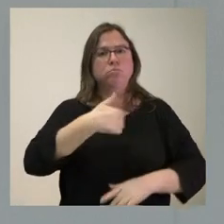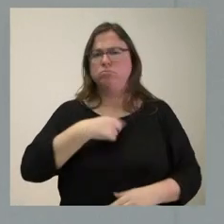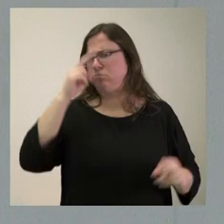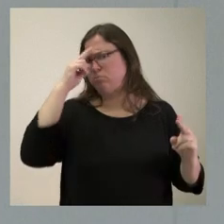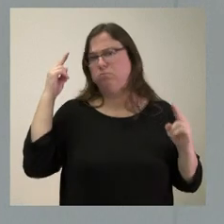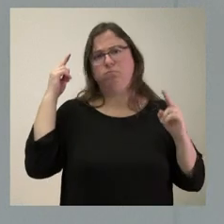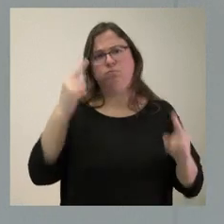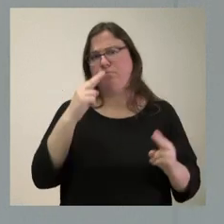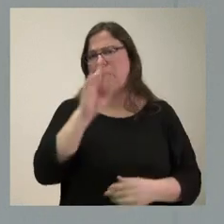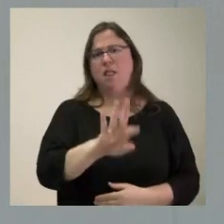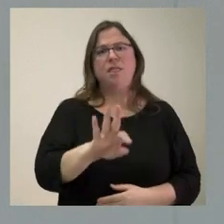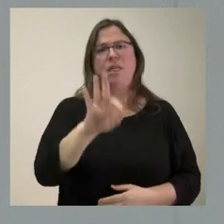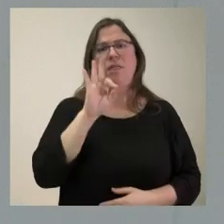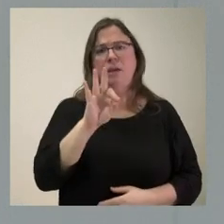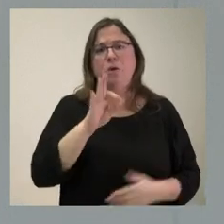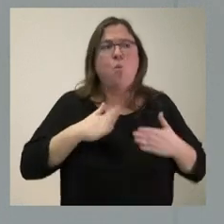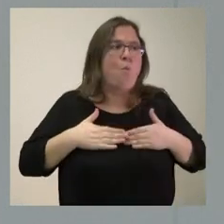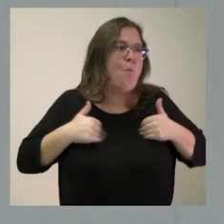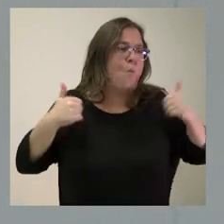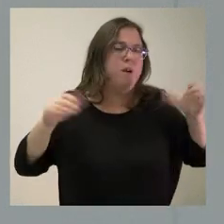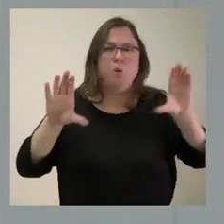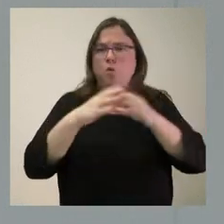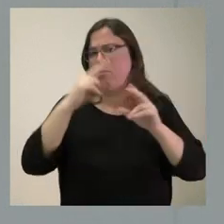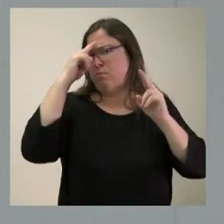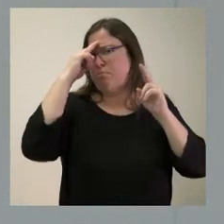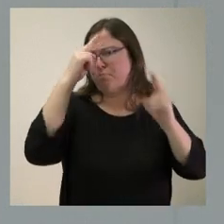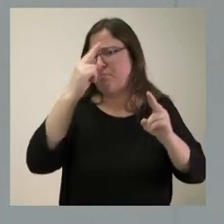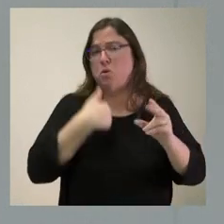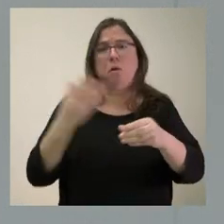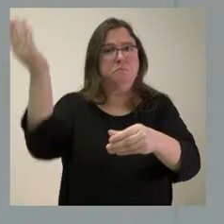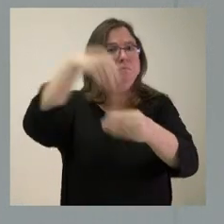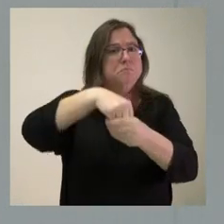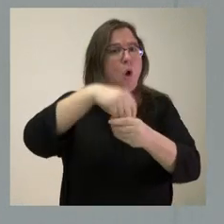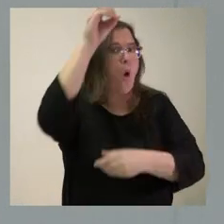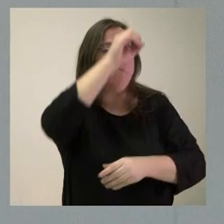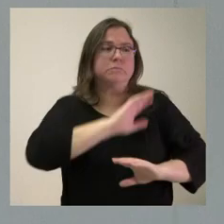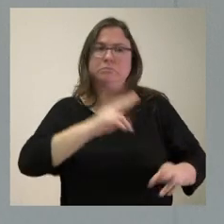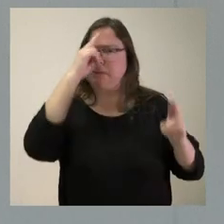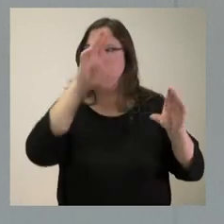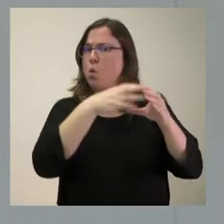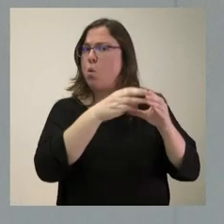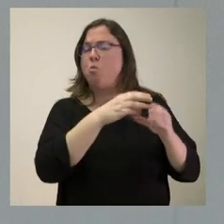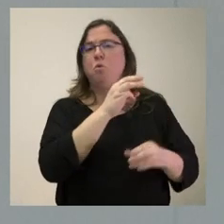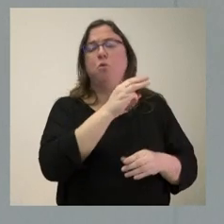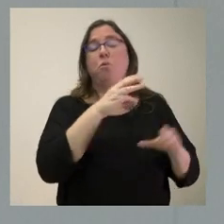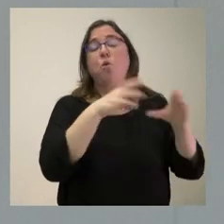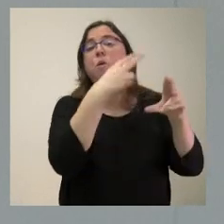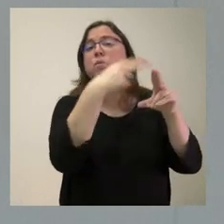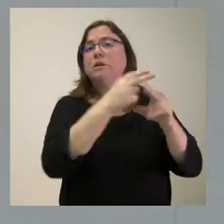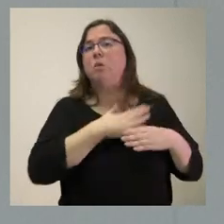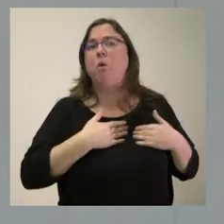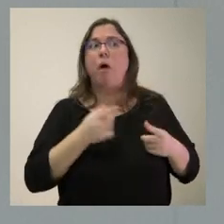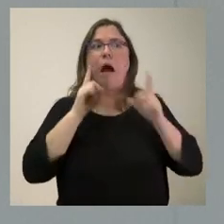las decisiones que pueda tomar cualquier grupo parlamentario y no tenemos por qué entrar a valorarlas y mucho menos, como plantea usted, incluso con carácter